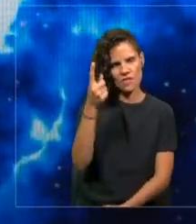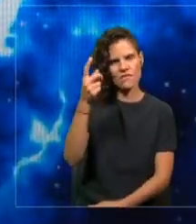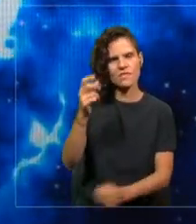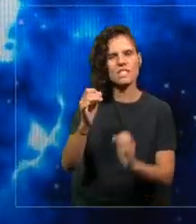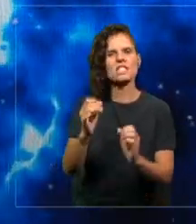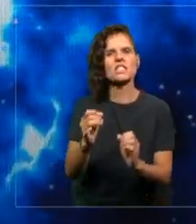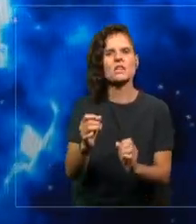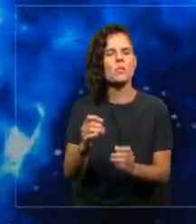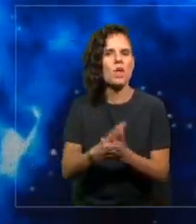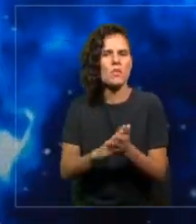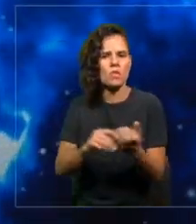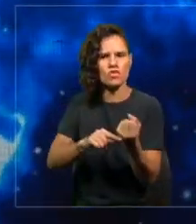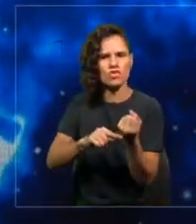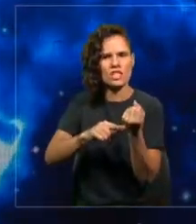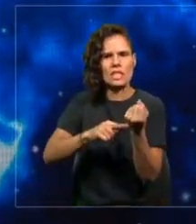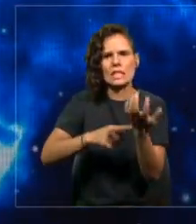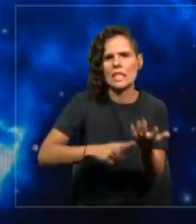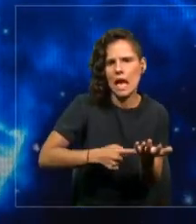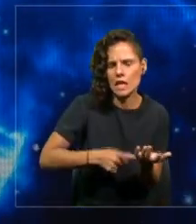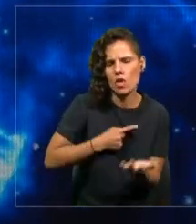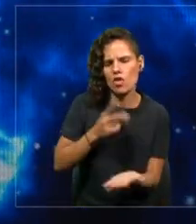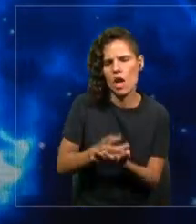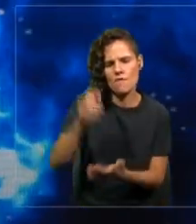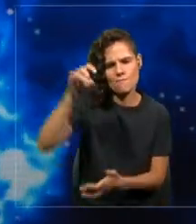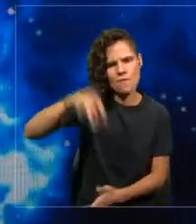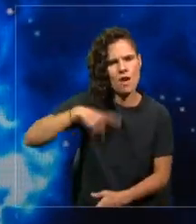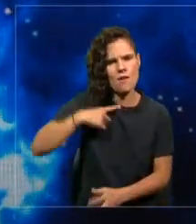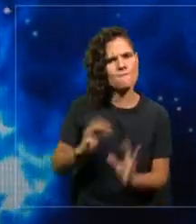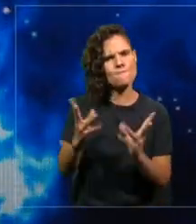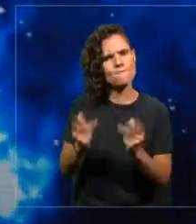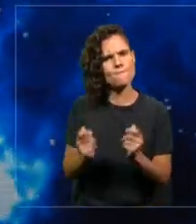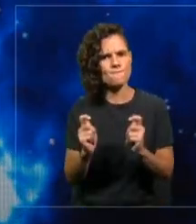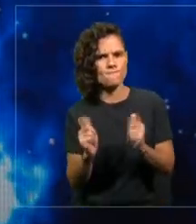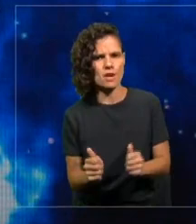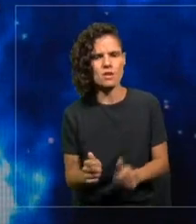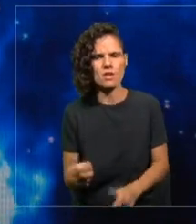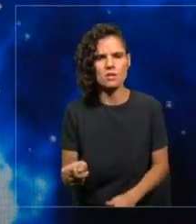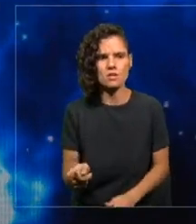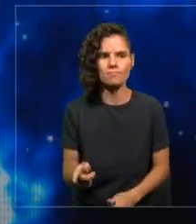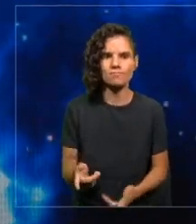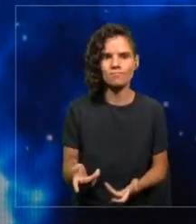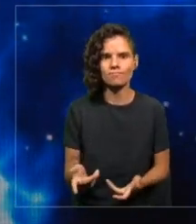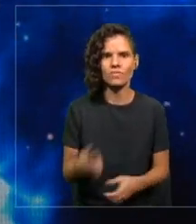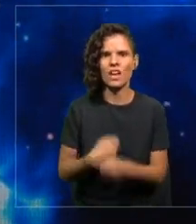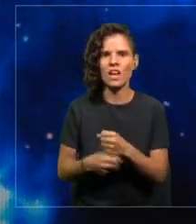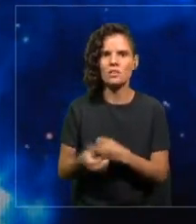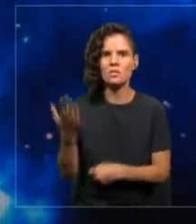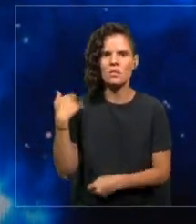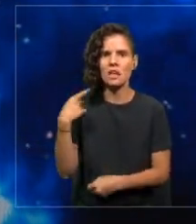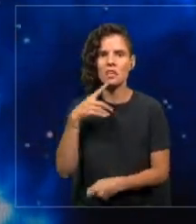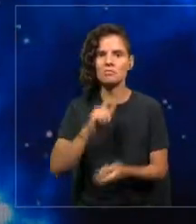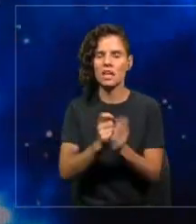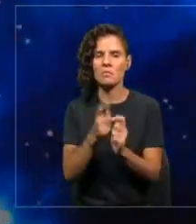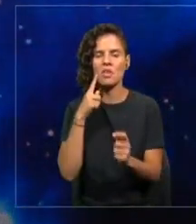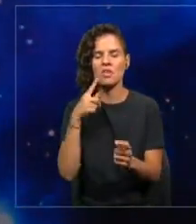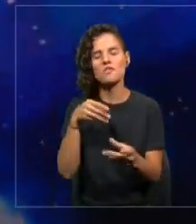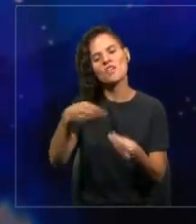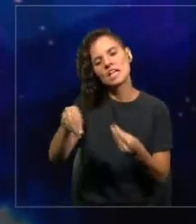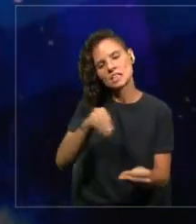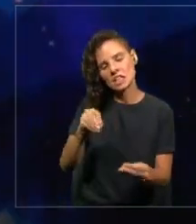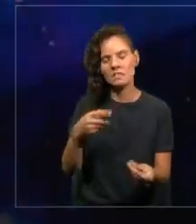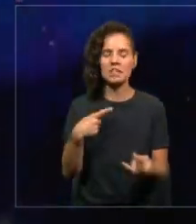cualidades técnicas, tienen que saber cosas técnicas. El año pasado tienen que ser flexibles, tienen que saber